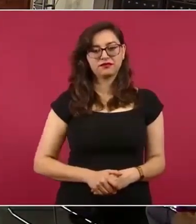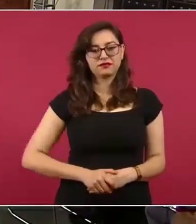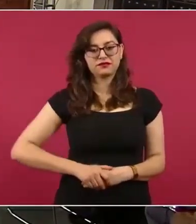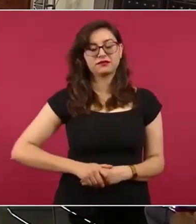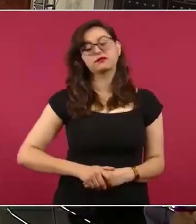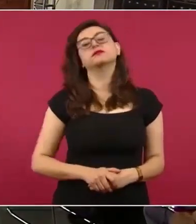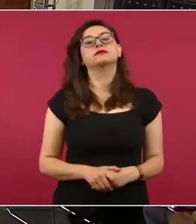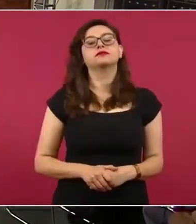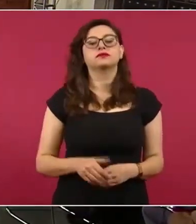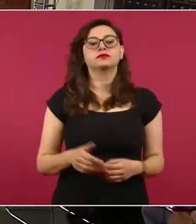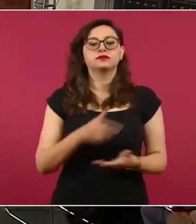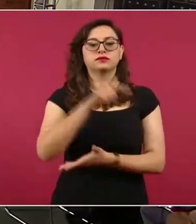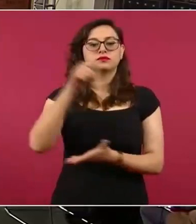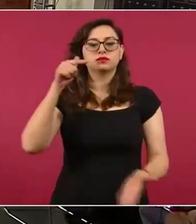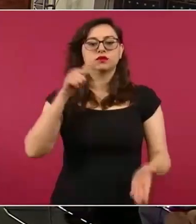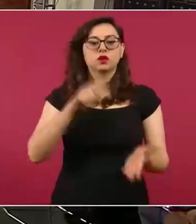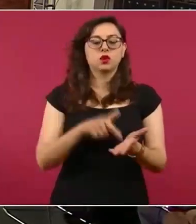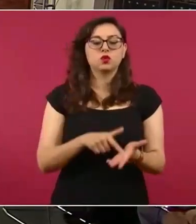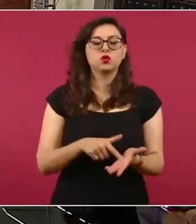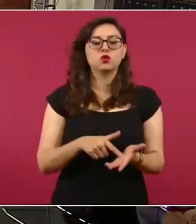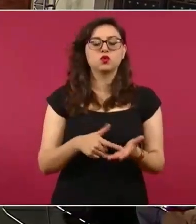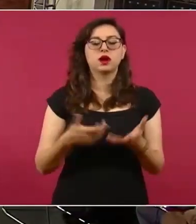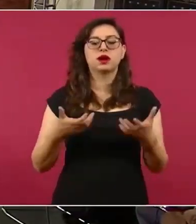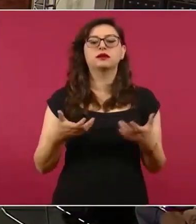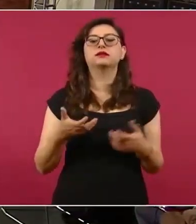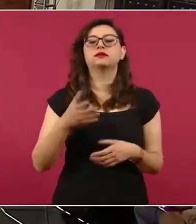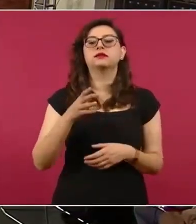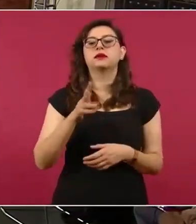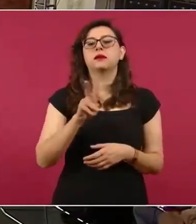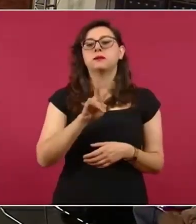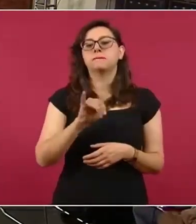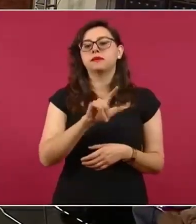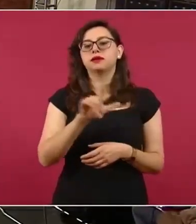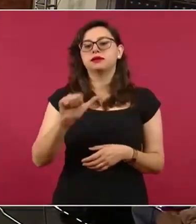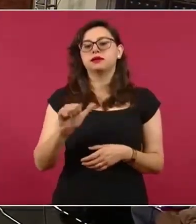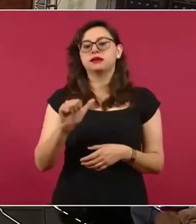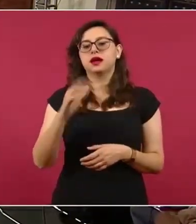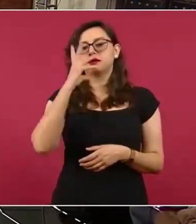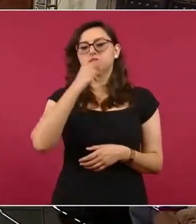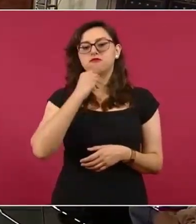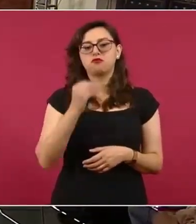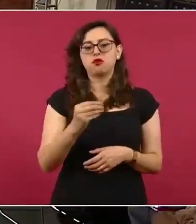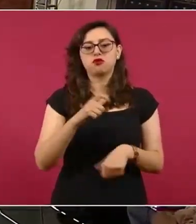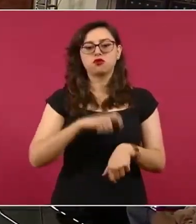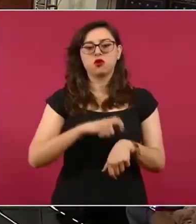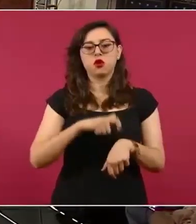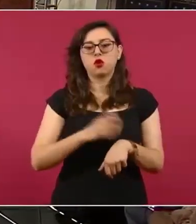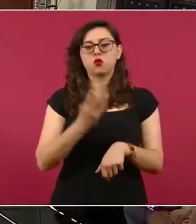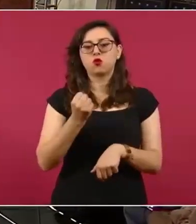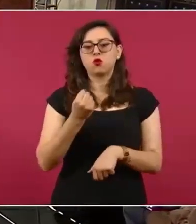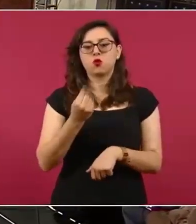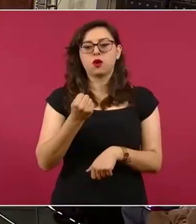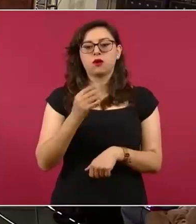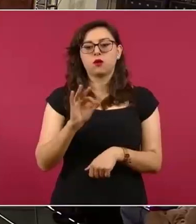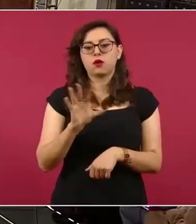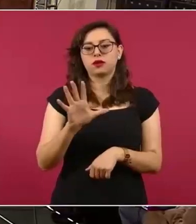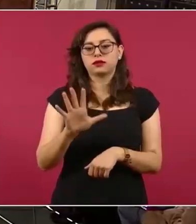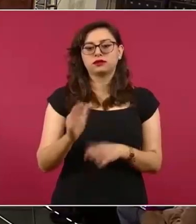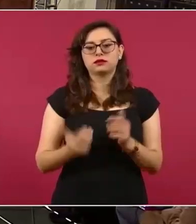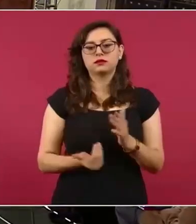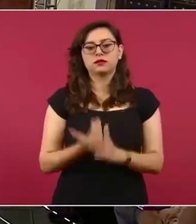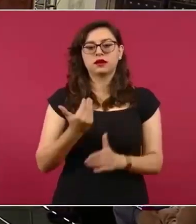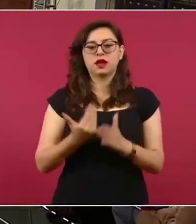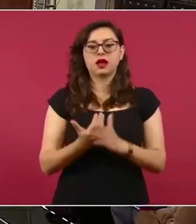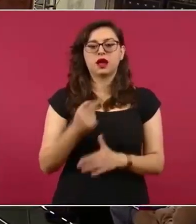Dihermosa, a las 9 de la mañana, a las 9.45 horas de hoy, en el local del